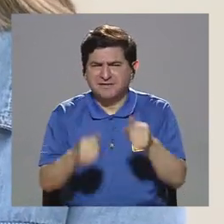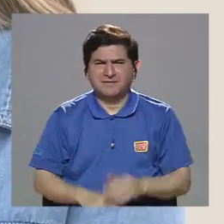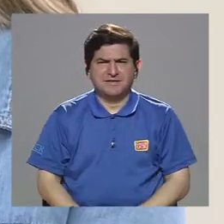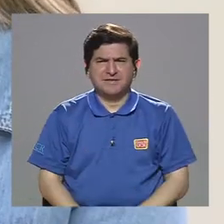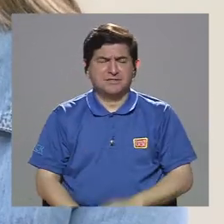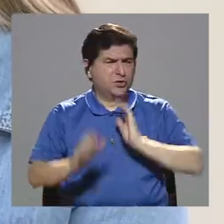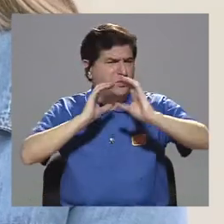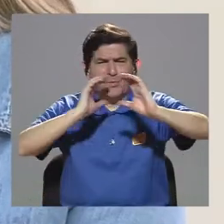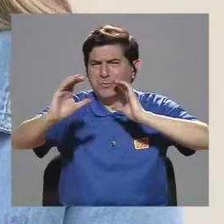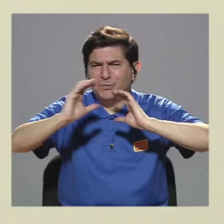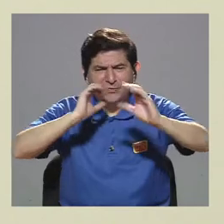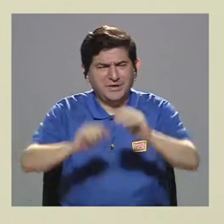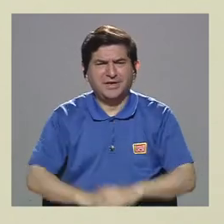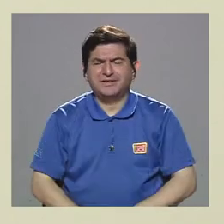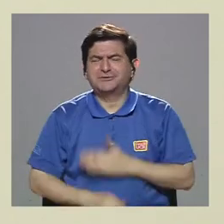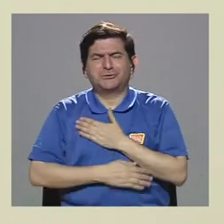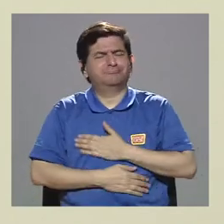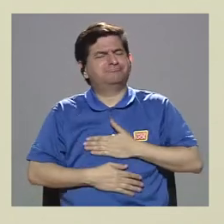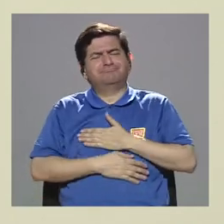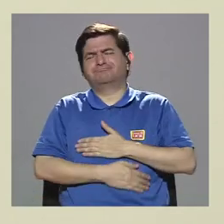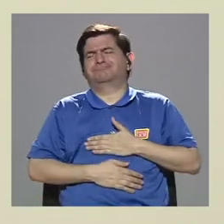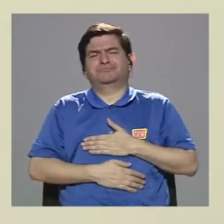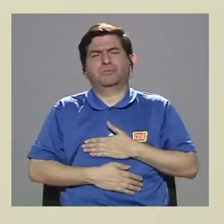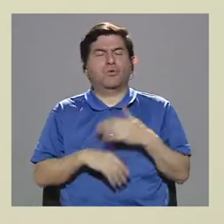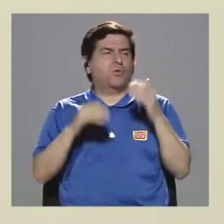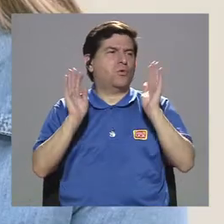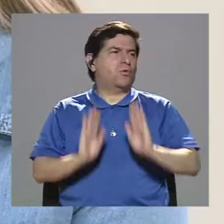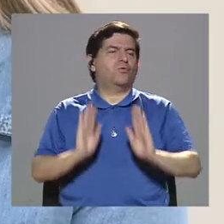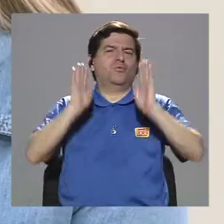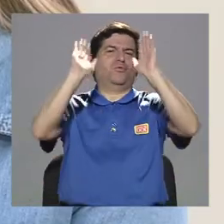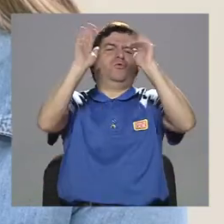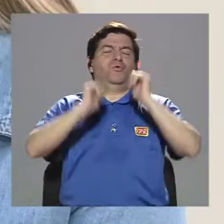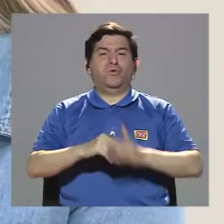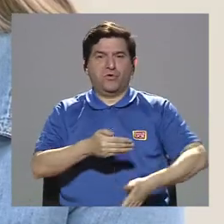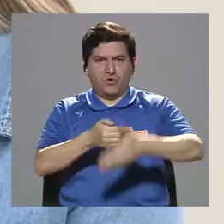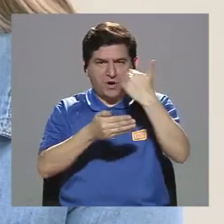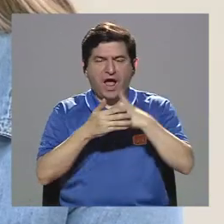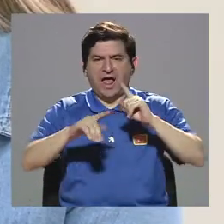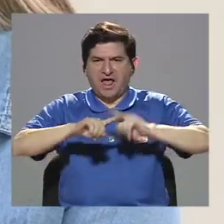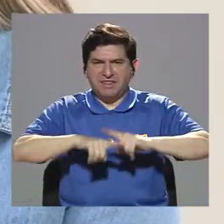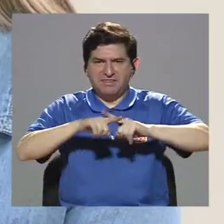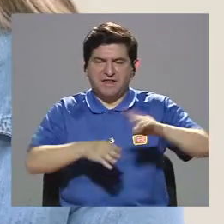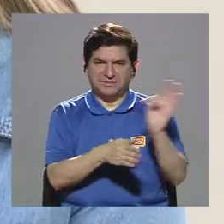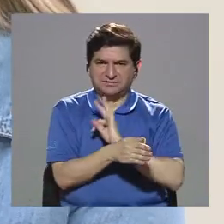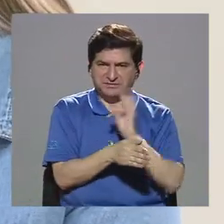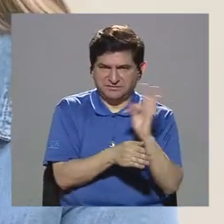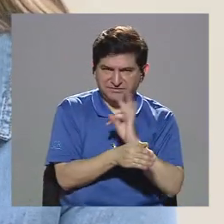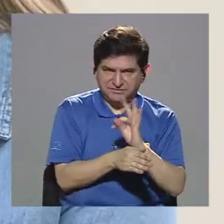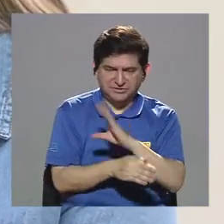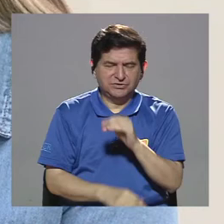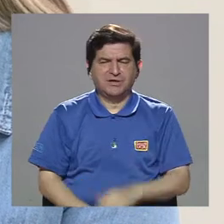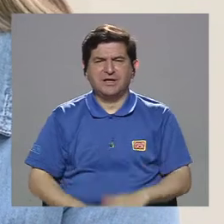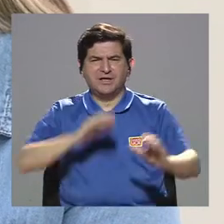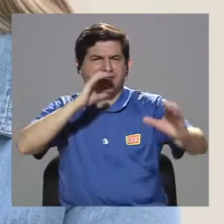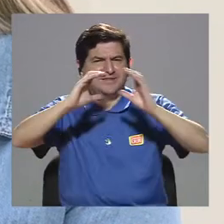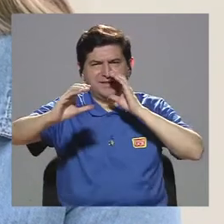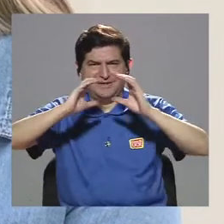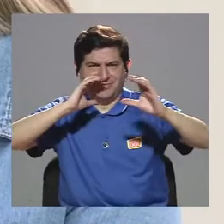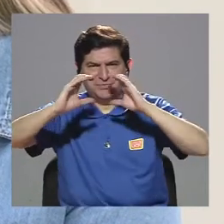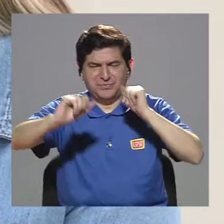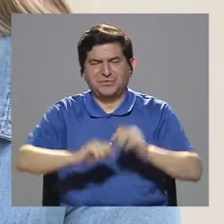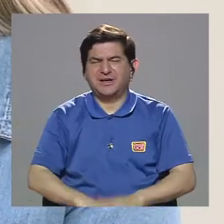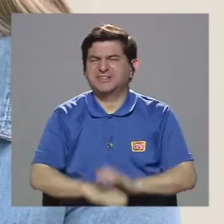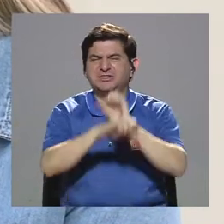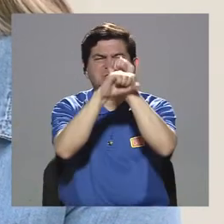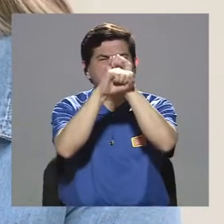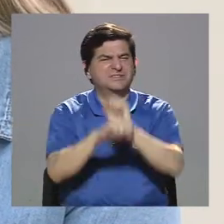comunicación, de entretenimiento, es maravilloso. Antes dependíamos de la televisión y de la transmisión tradicional